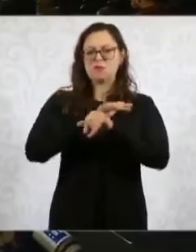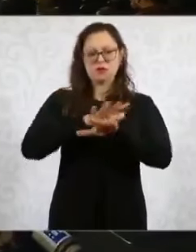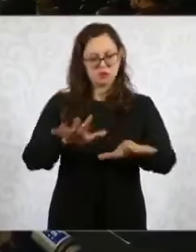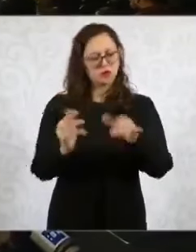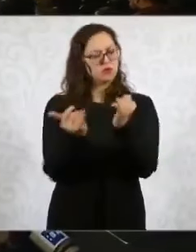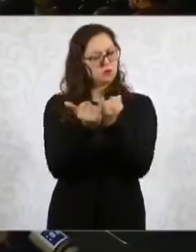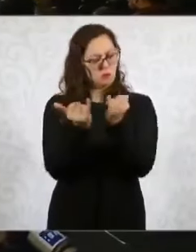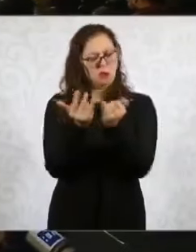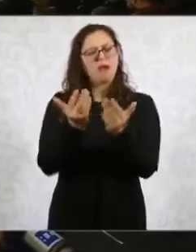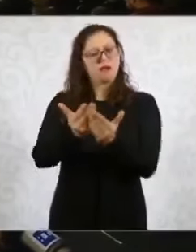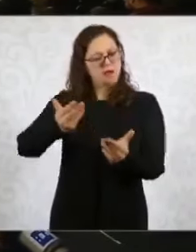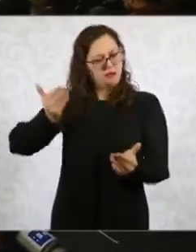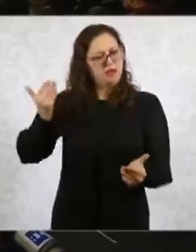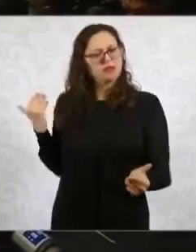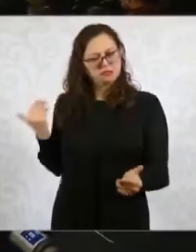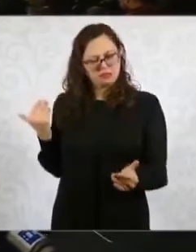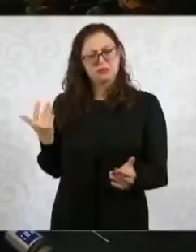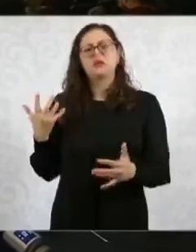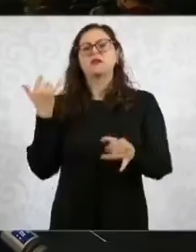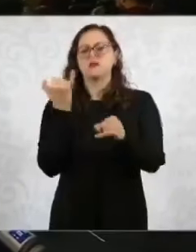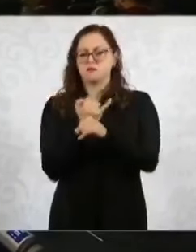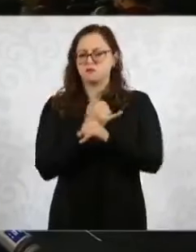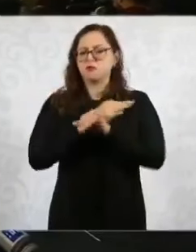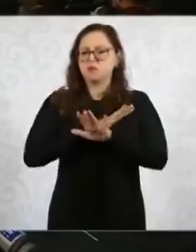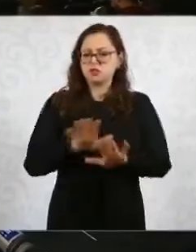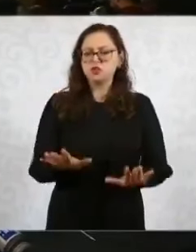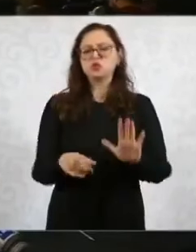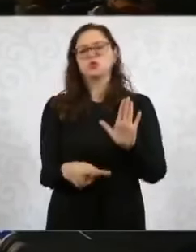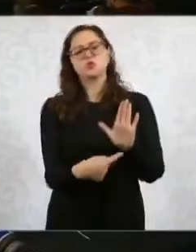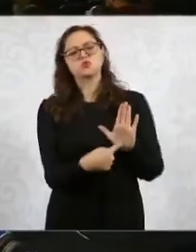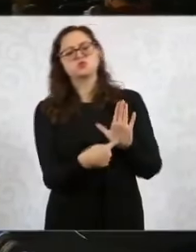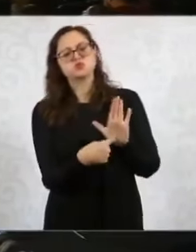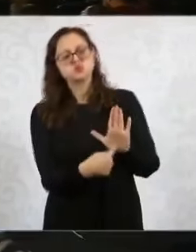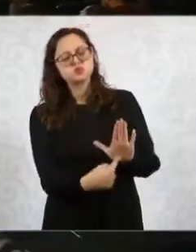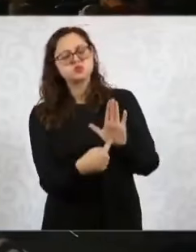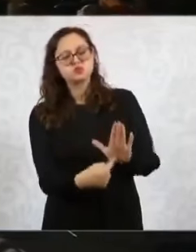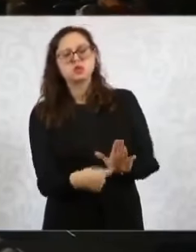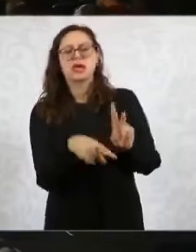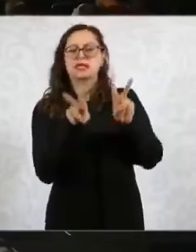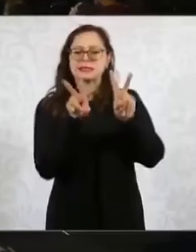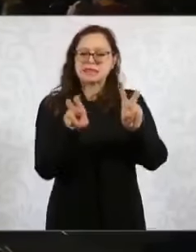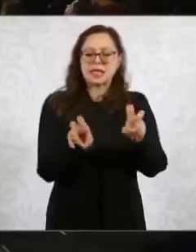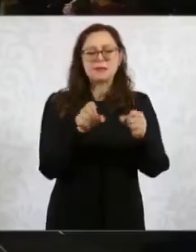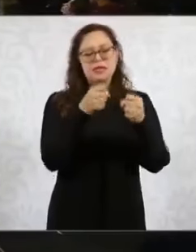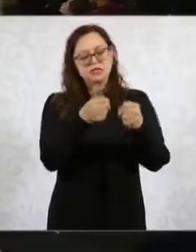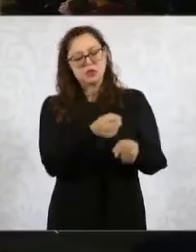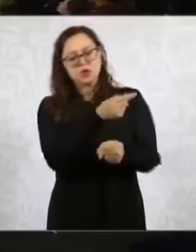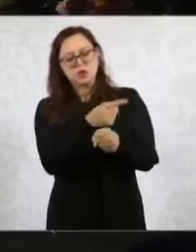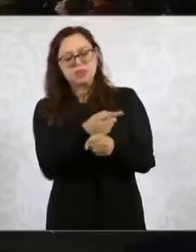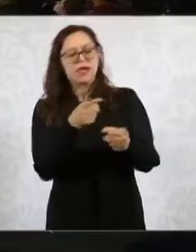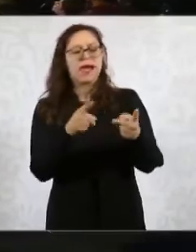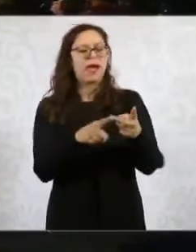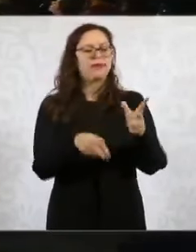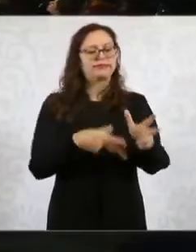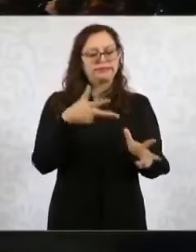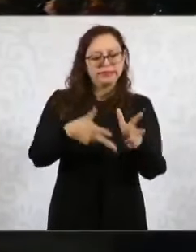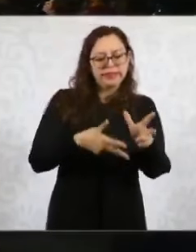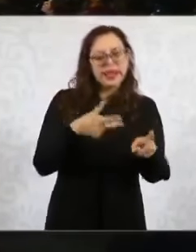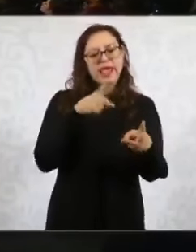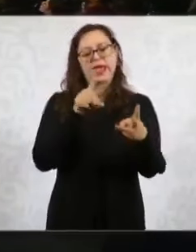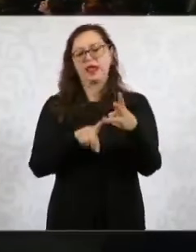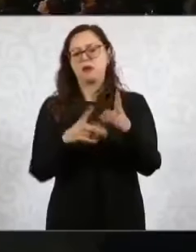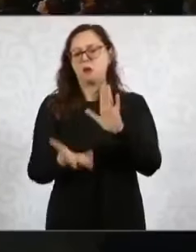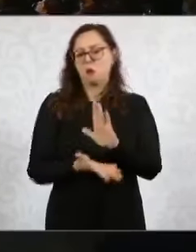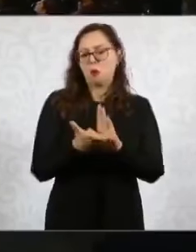información sobre algún tema, sea seguridad, sea los trenes, sea las obras,